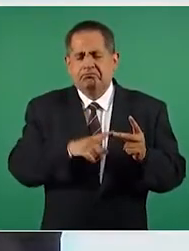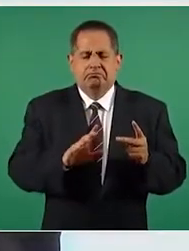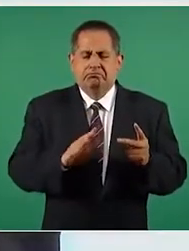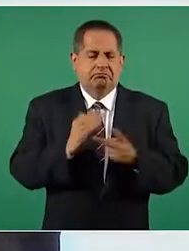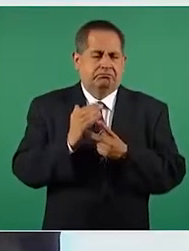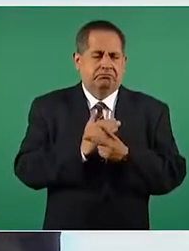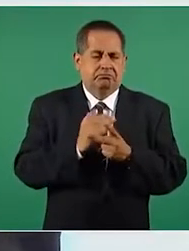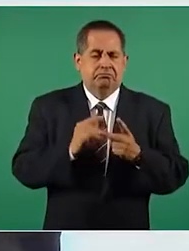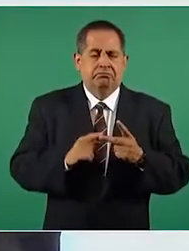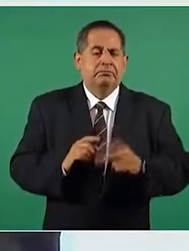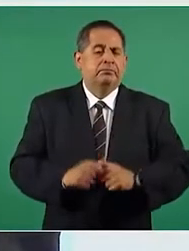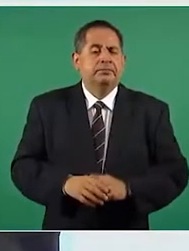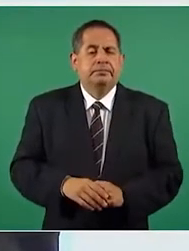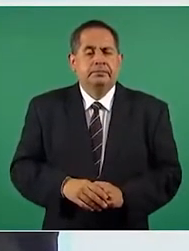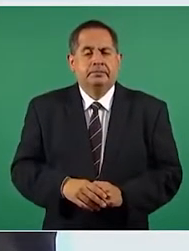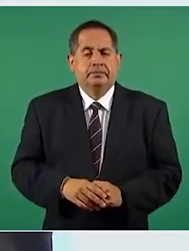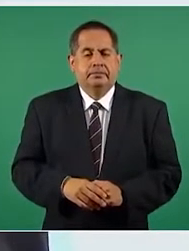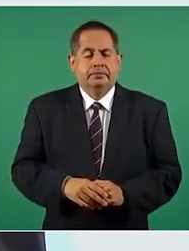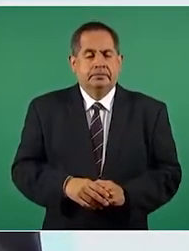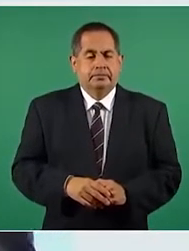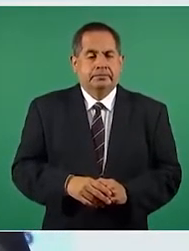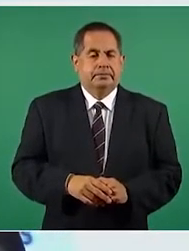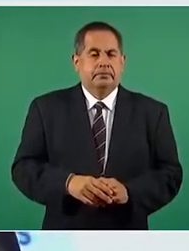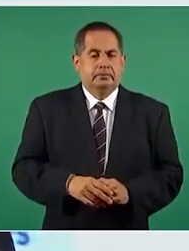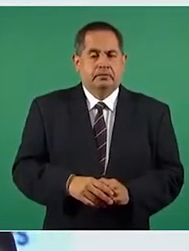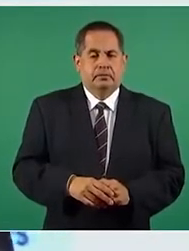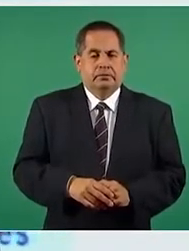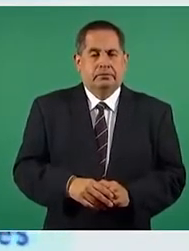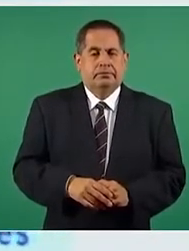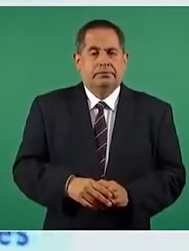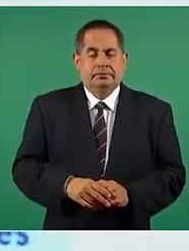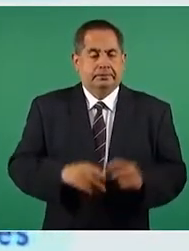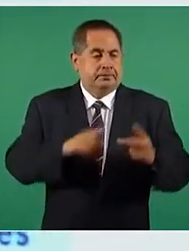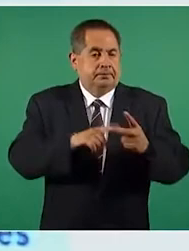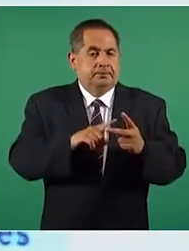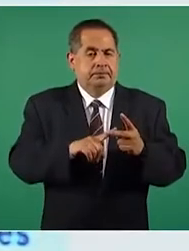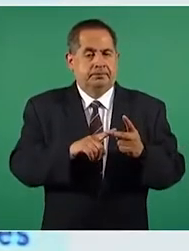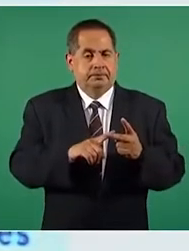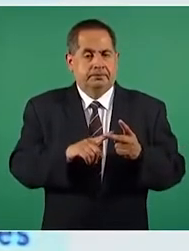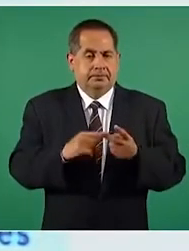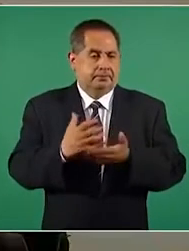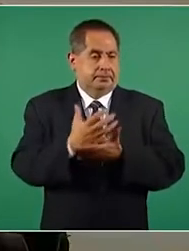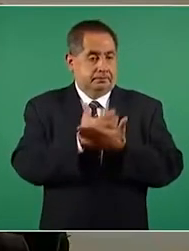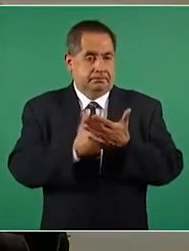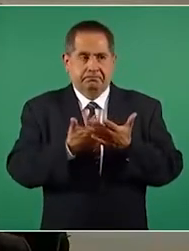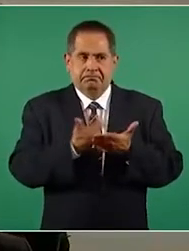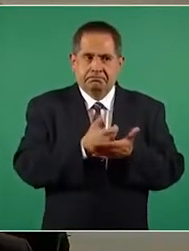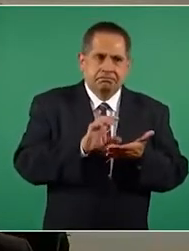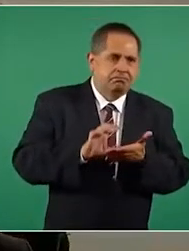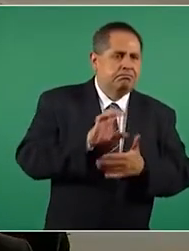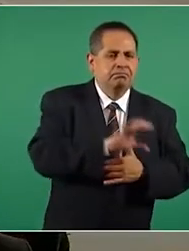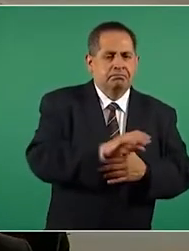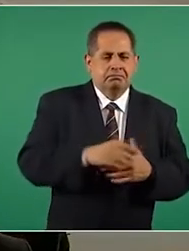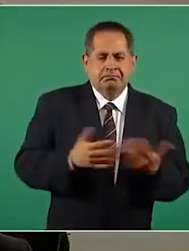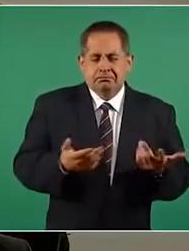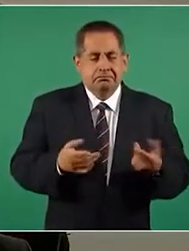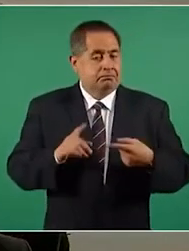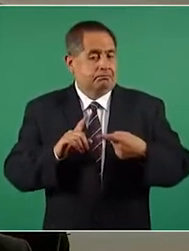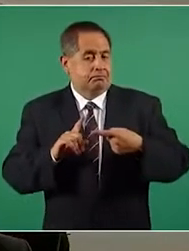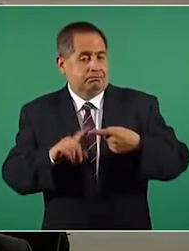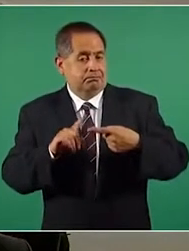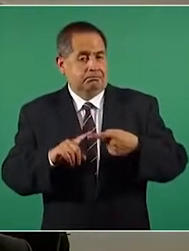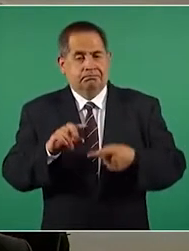sino la cuestión económica, pero en el caso del